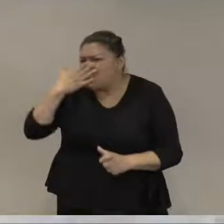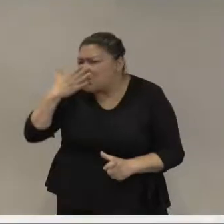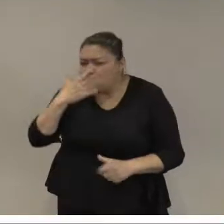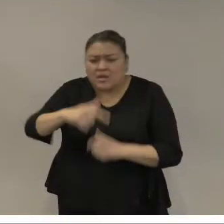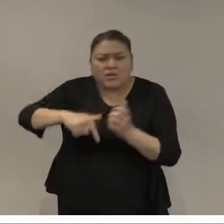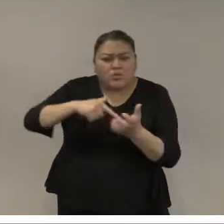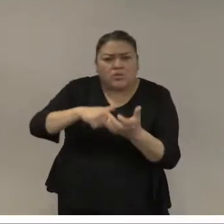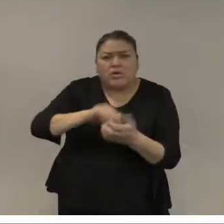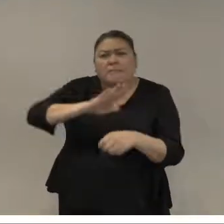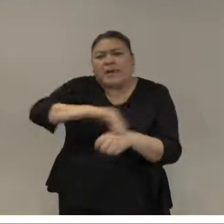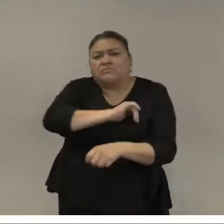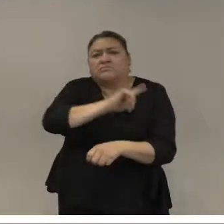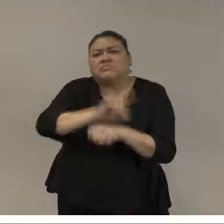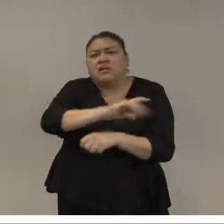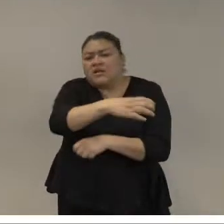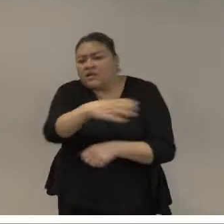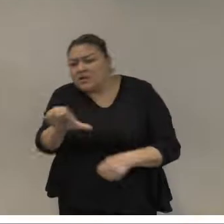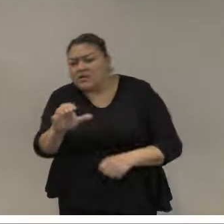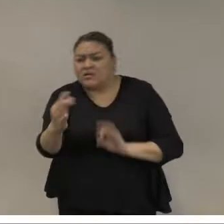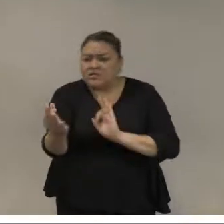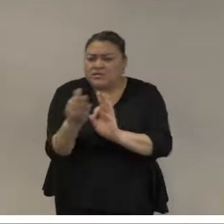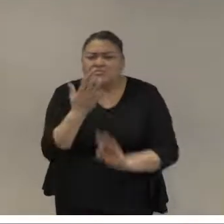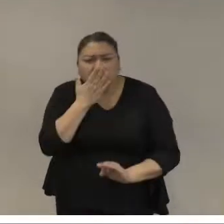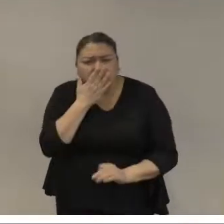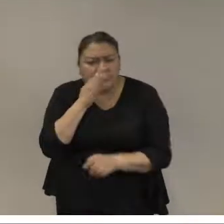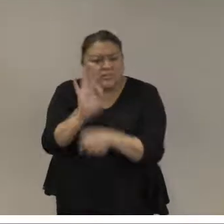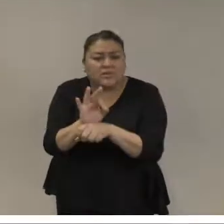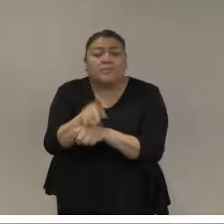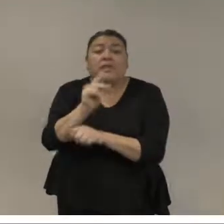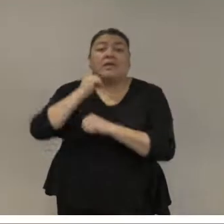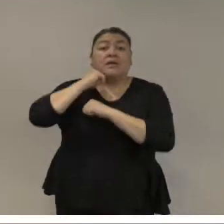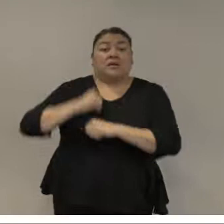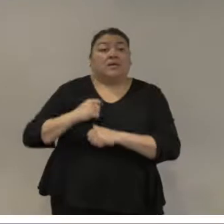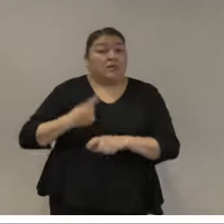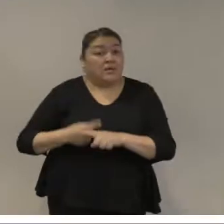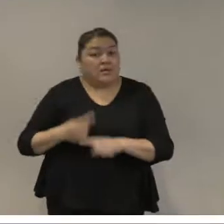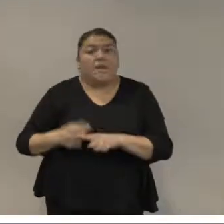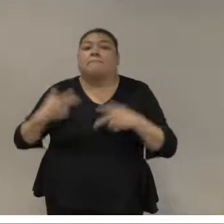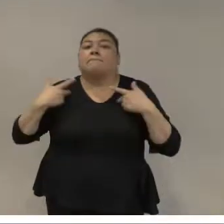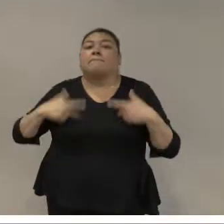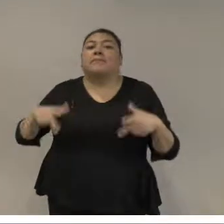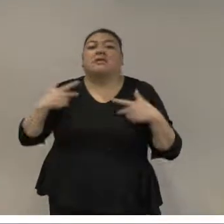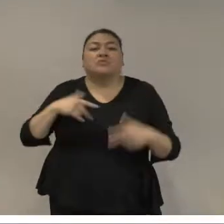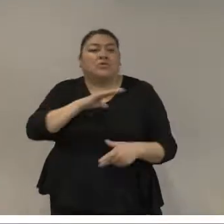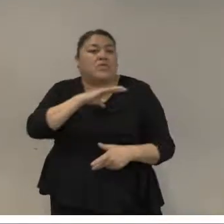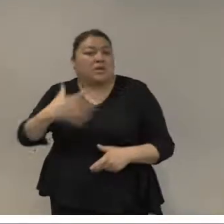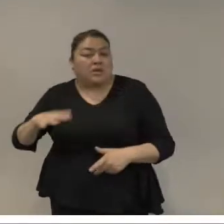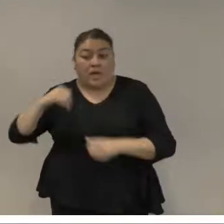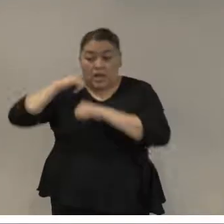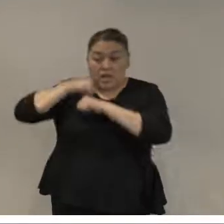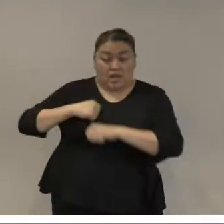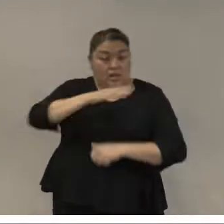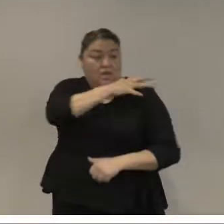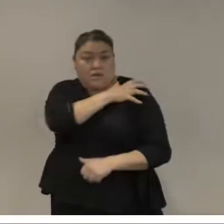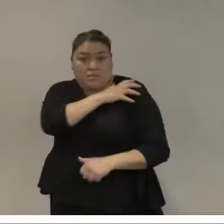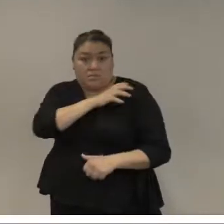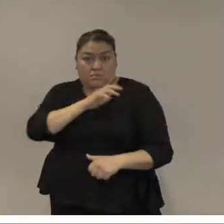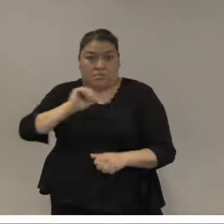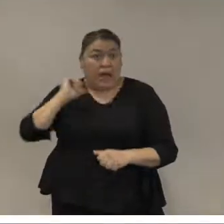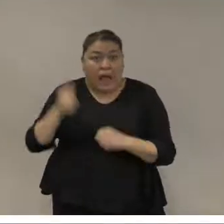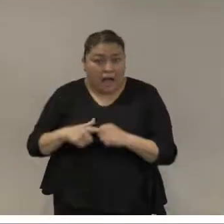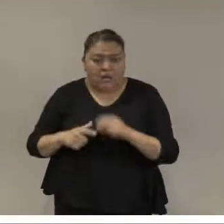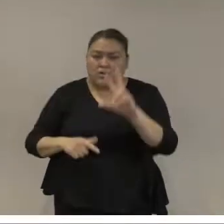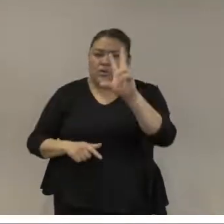zonas rurales pero debe ser bajo mando civil para mantener su esencia como fuerza de policía y